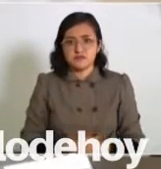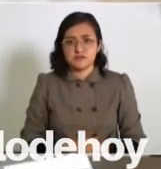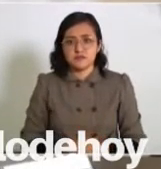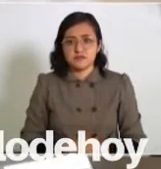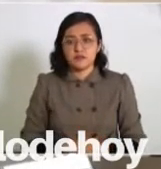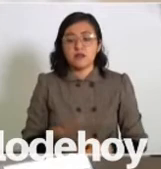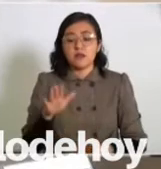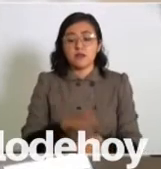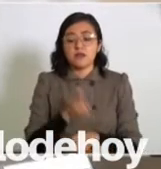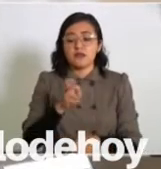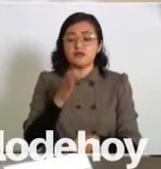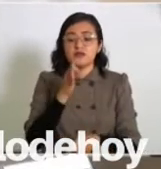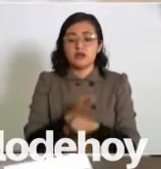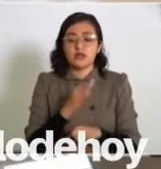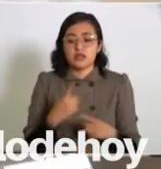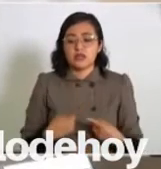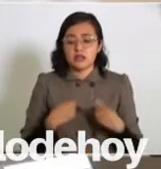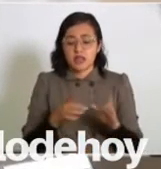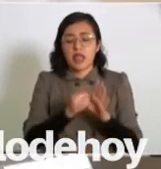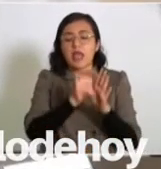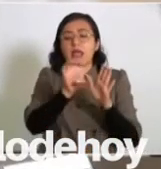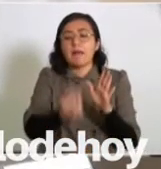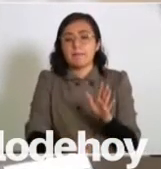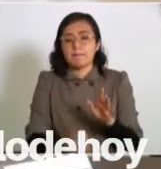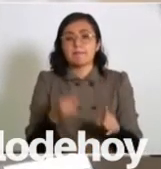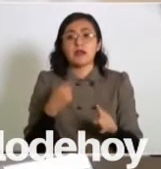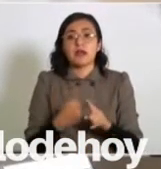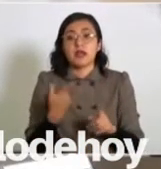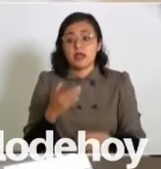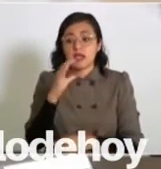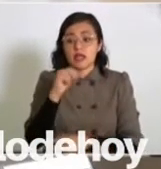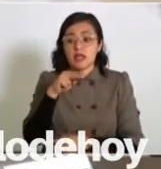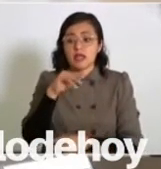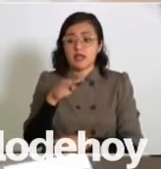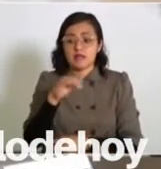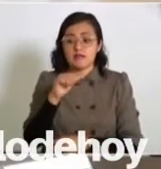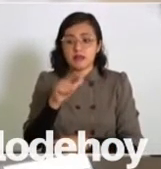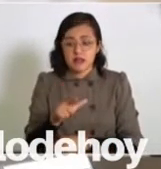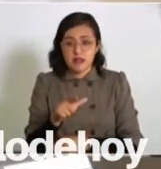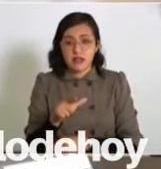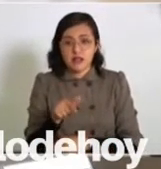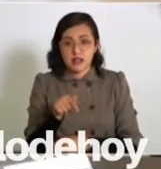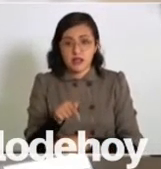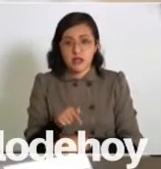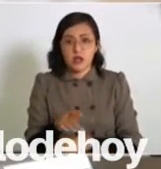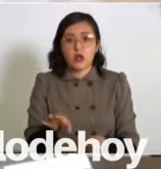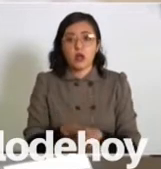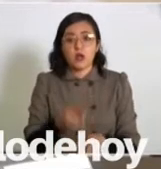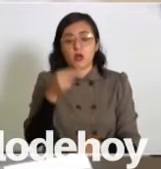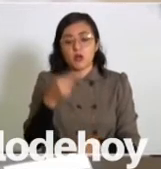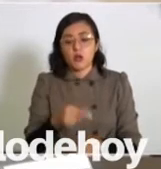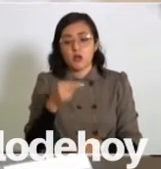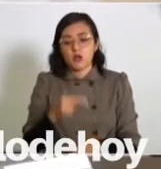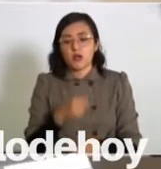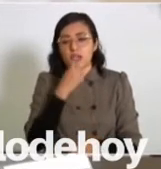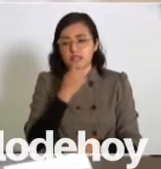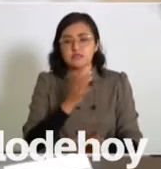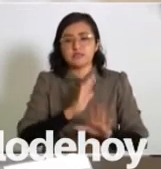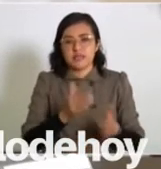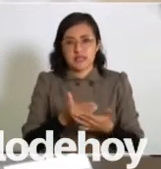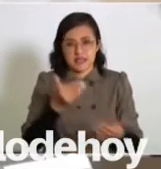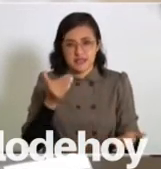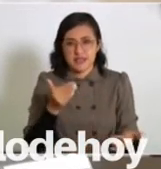Por eso les di el ejemplo de que el caníbal, de nombre dicho ya,